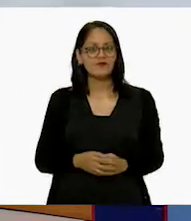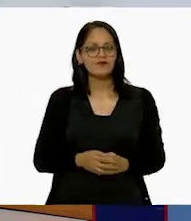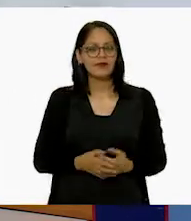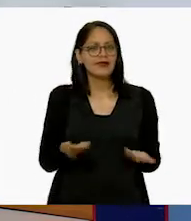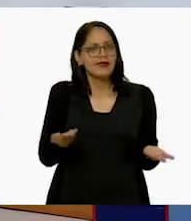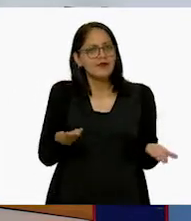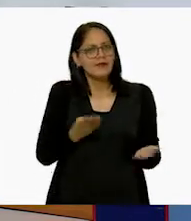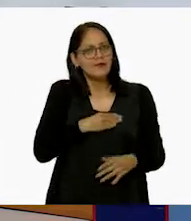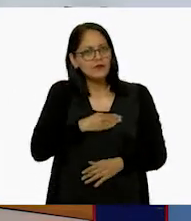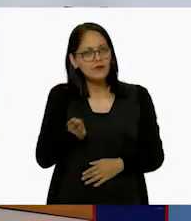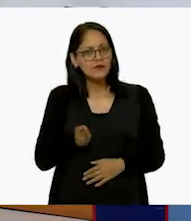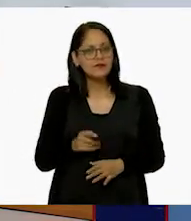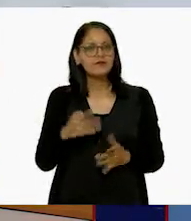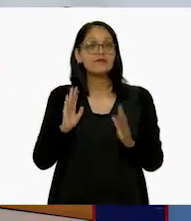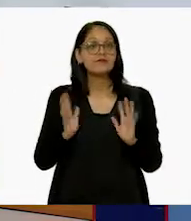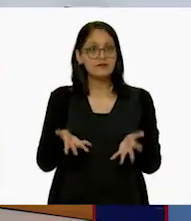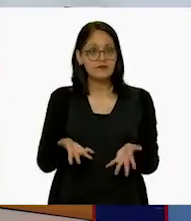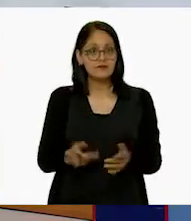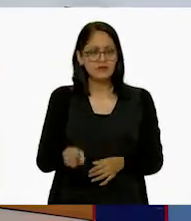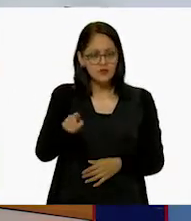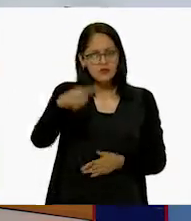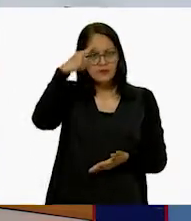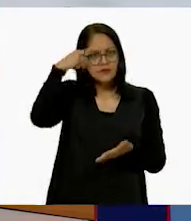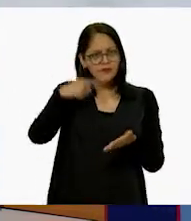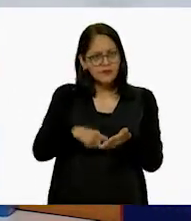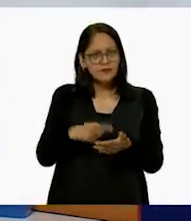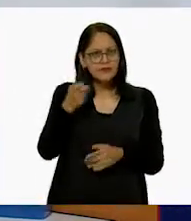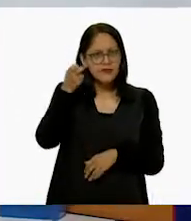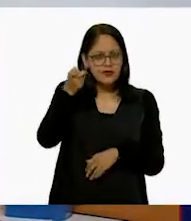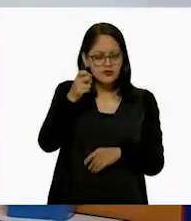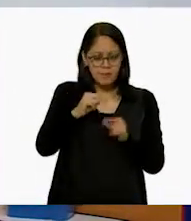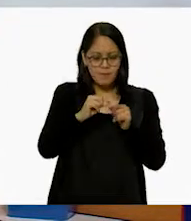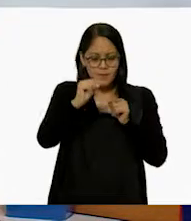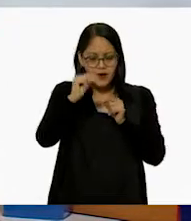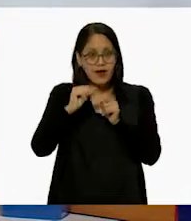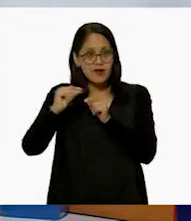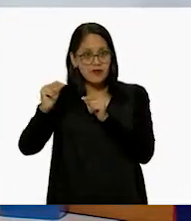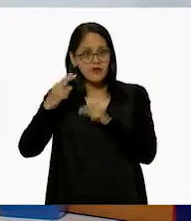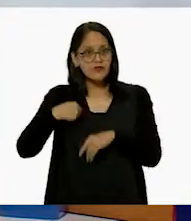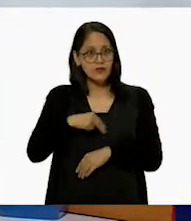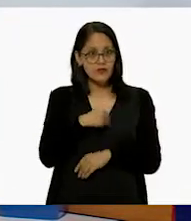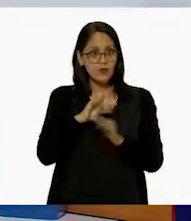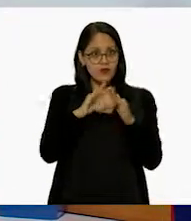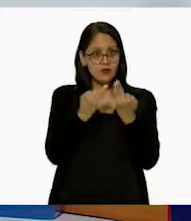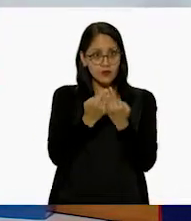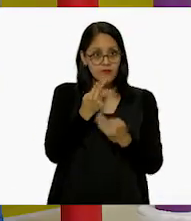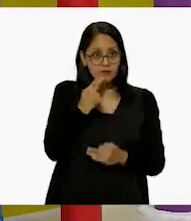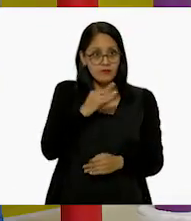bueno, ahora sí. ¿Tú crees que con estos palitos podemos hacer figuras?